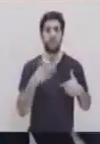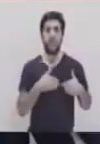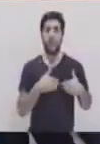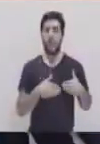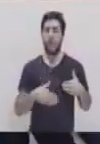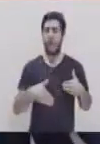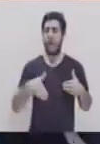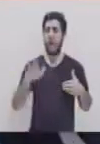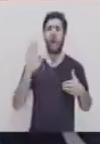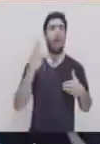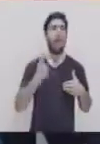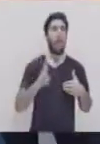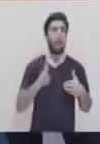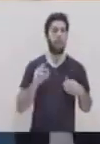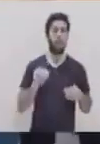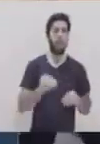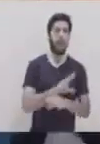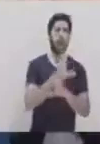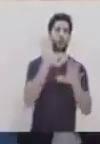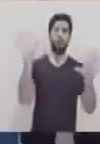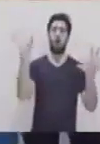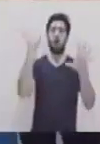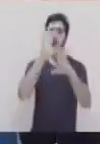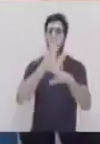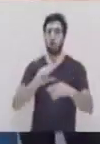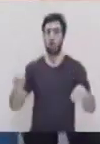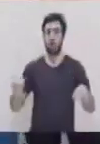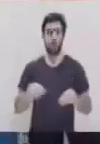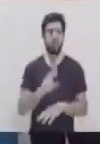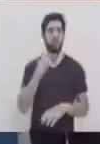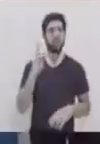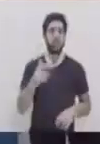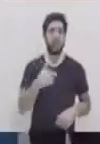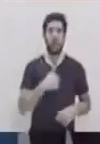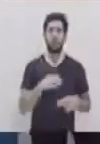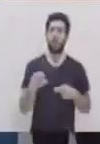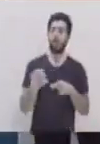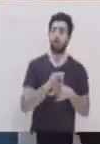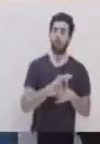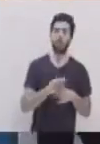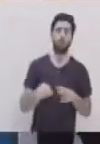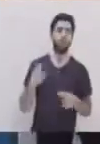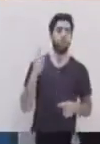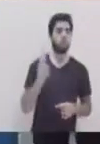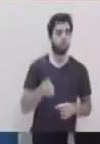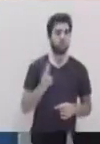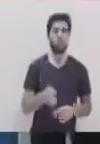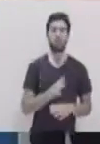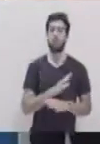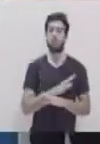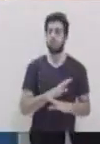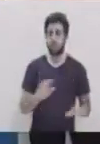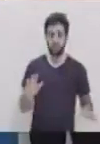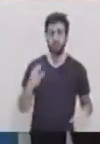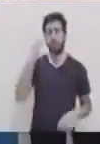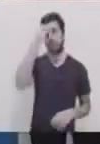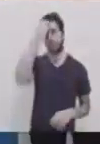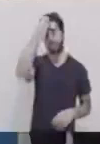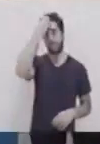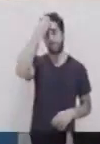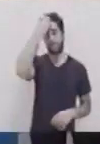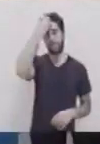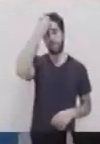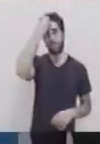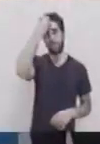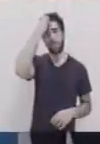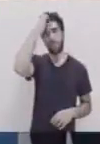envía, entonces el corazón siempre está en funcionamiento. Sí, algo interesante del corazón es que lo normal